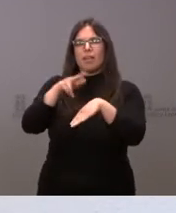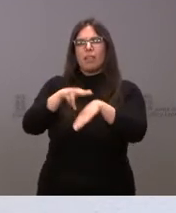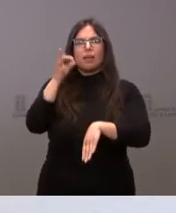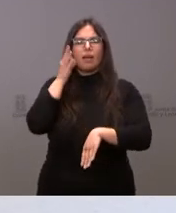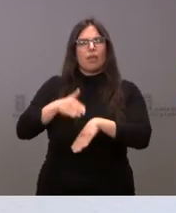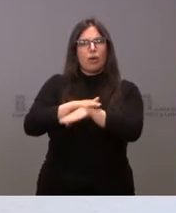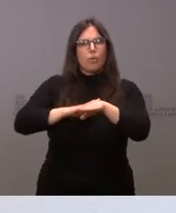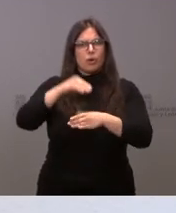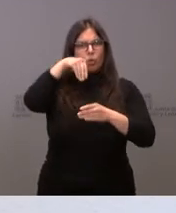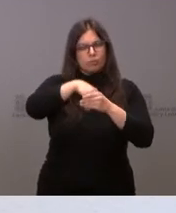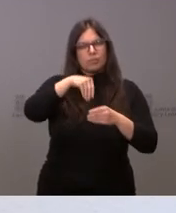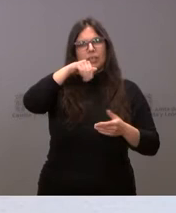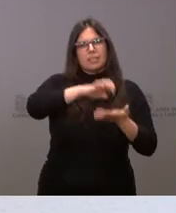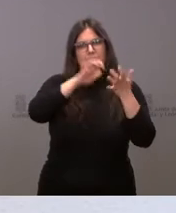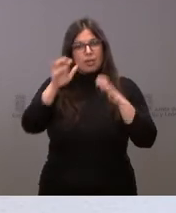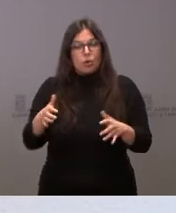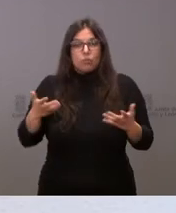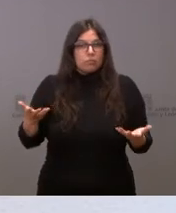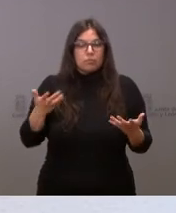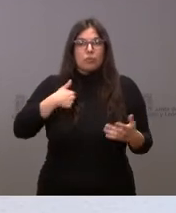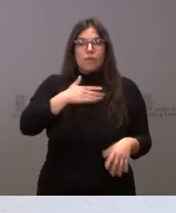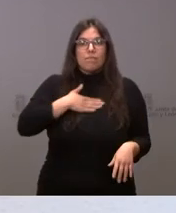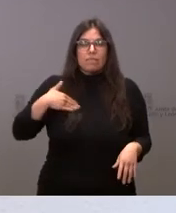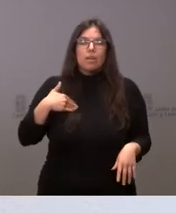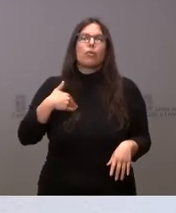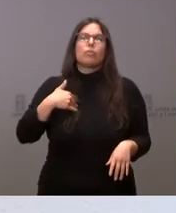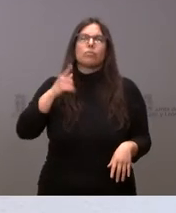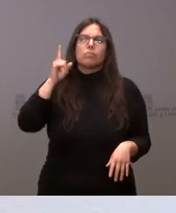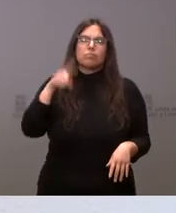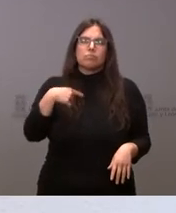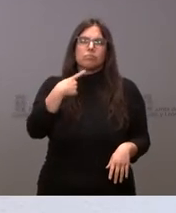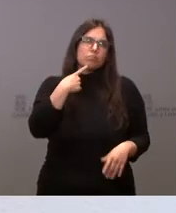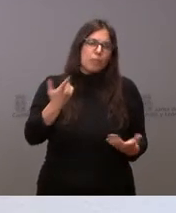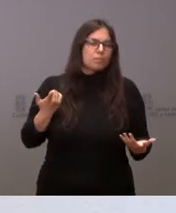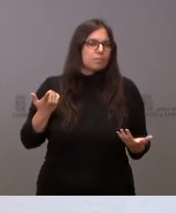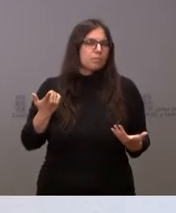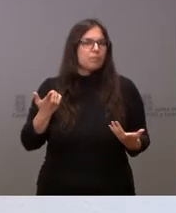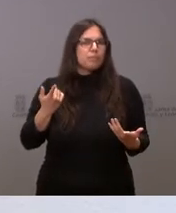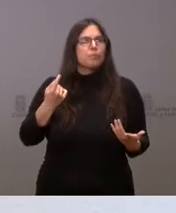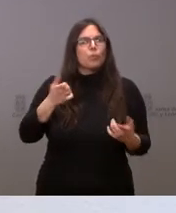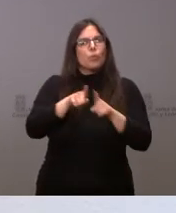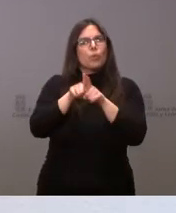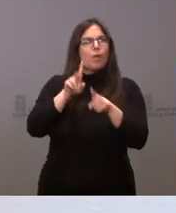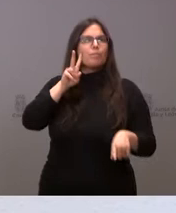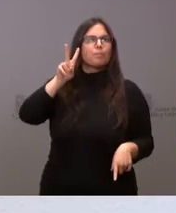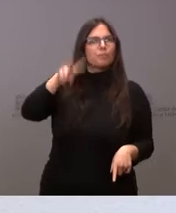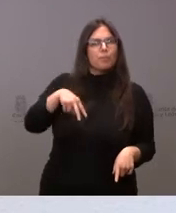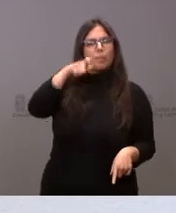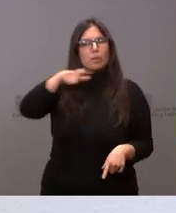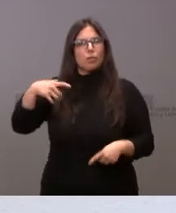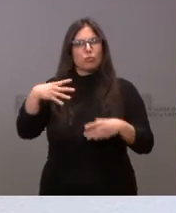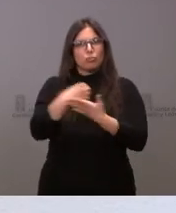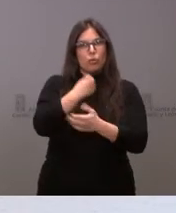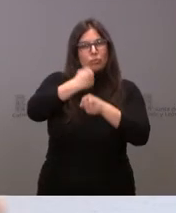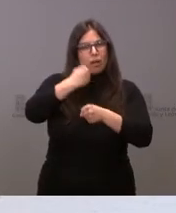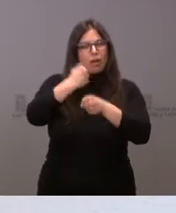en Castilla y León. Y quiero hacer un reconocimiento a todos los que están trabajando.